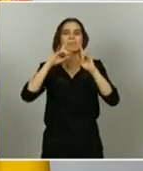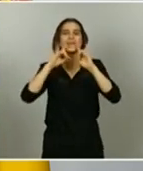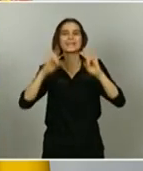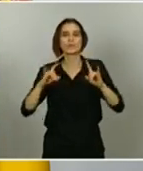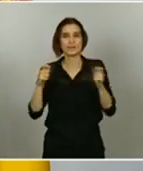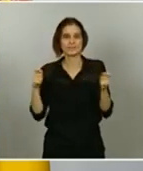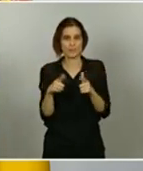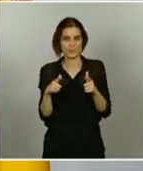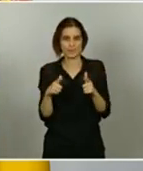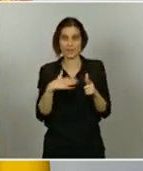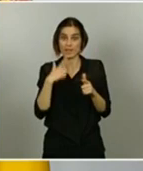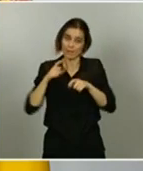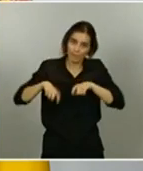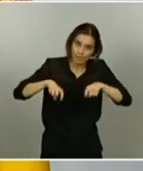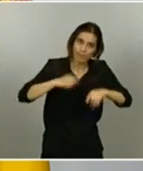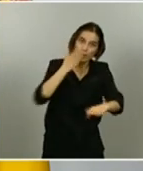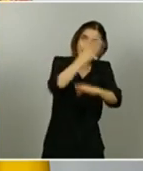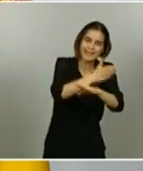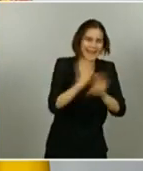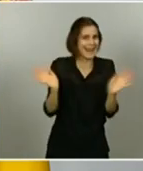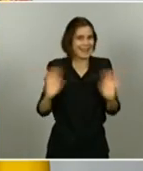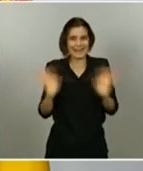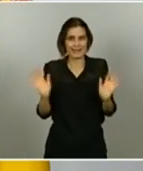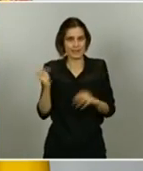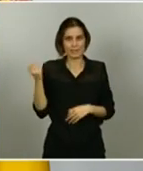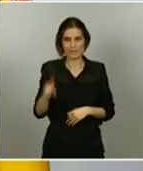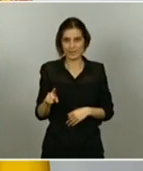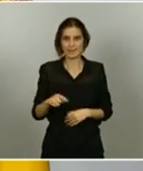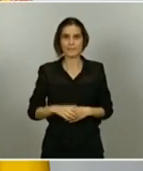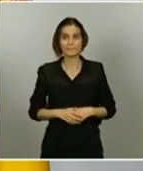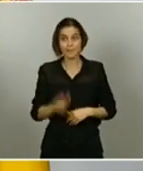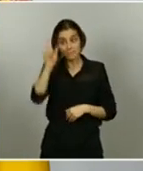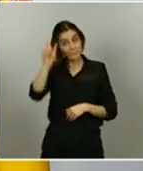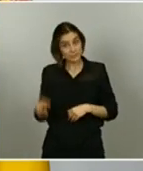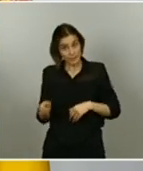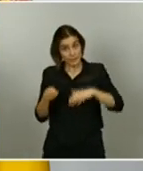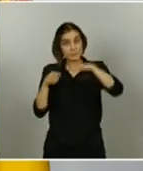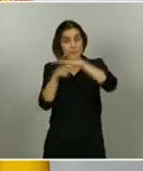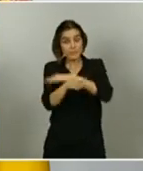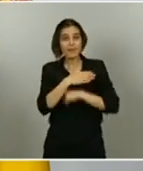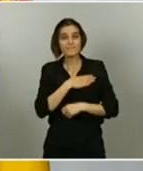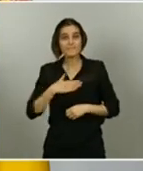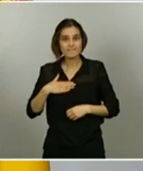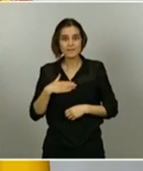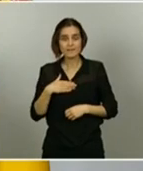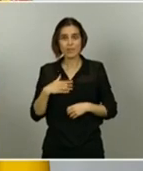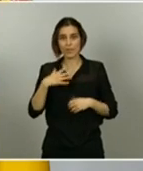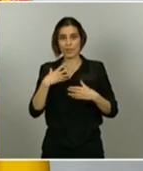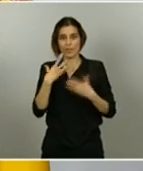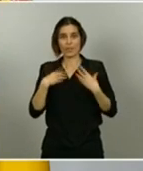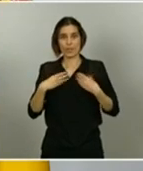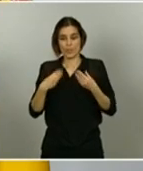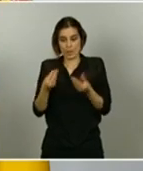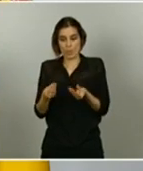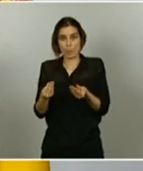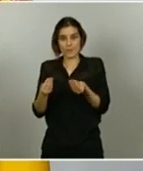necesario desplazarse a ningún sitio. Los solicitantes solo tendrán que presentar los documentos que acrediten los requisitos de edad y el